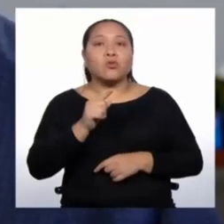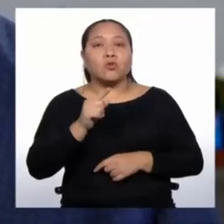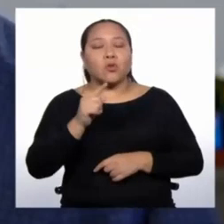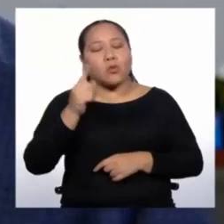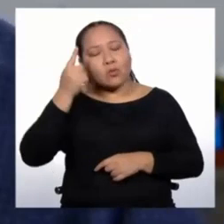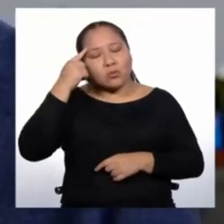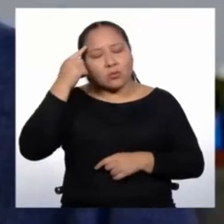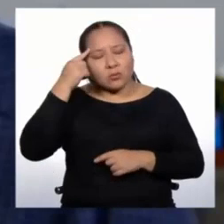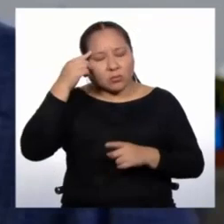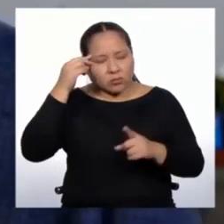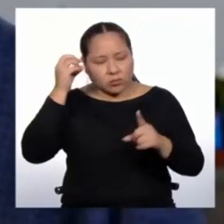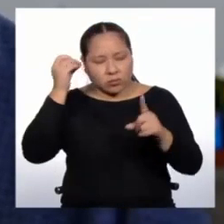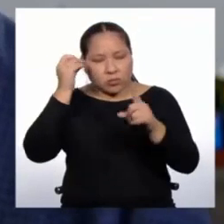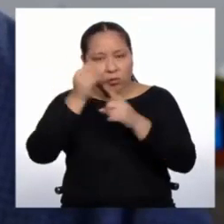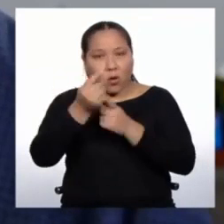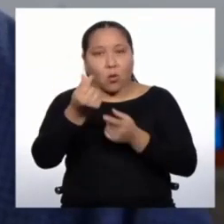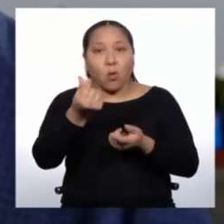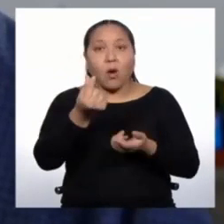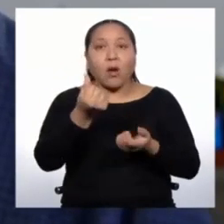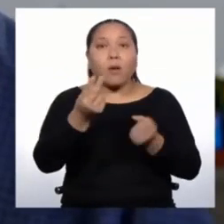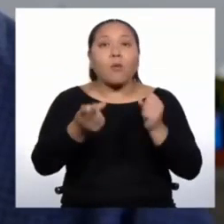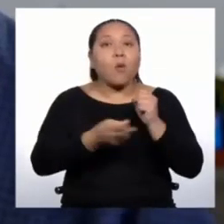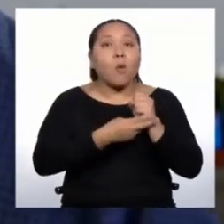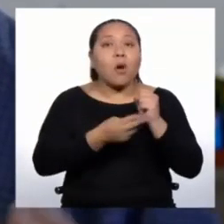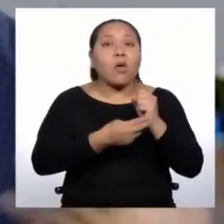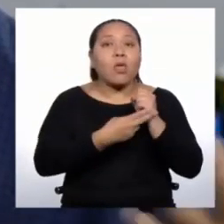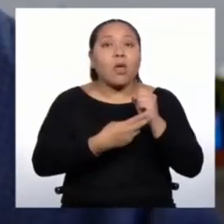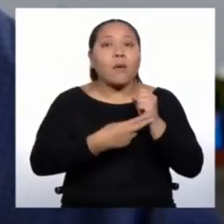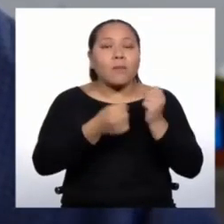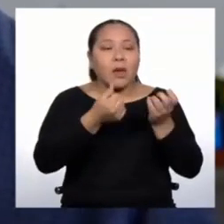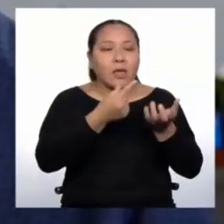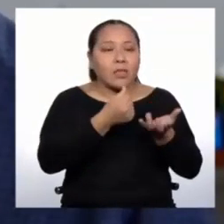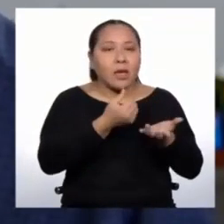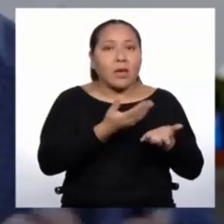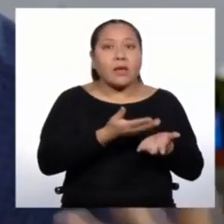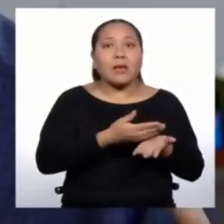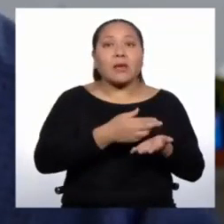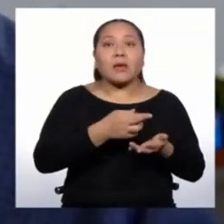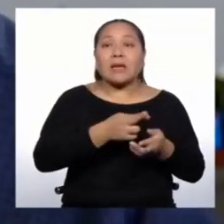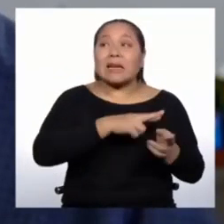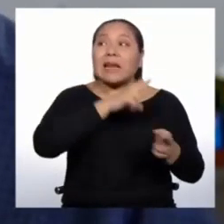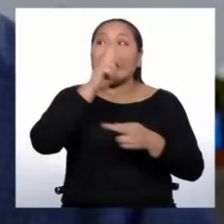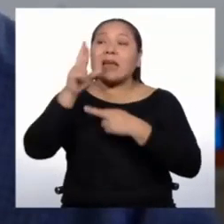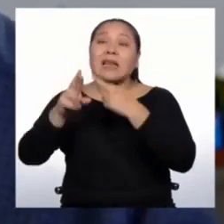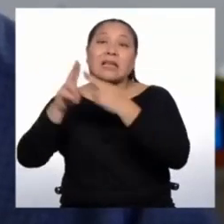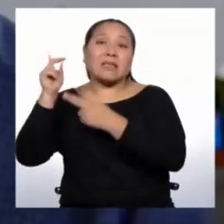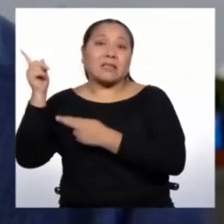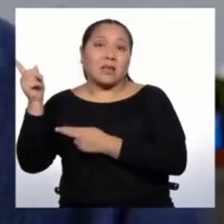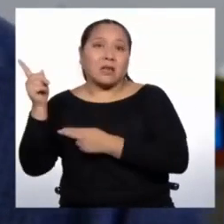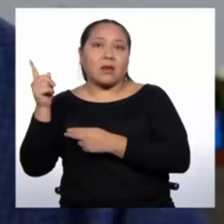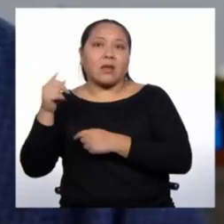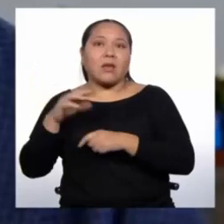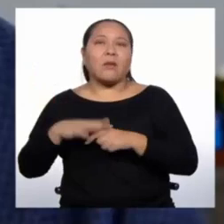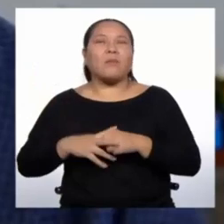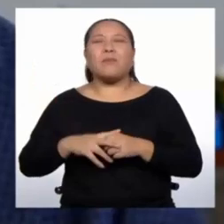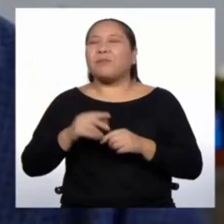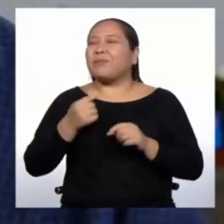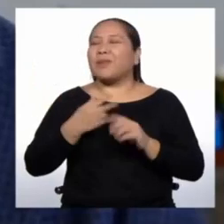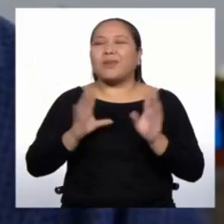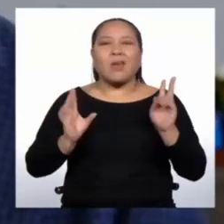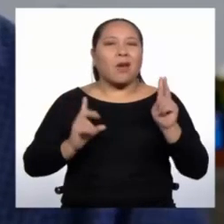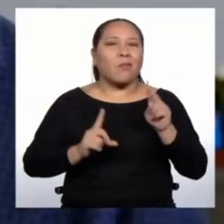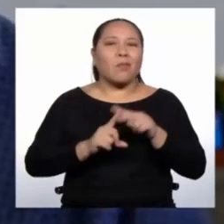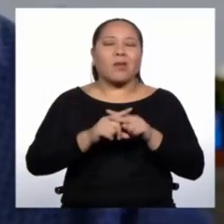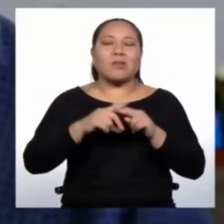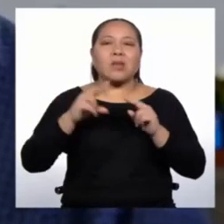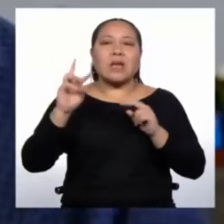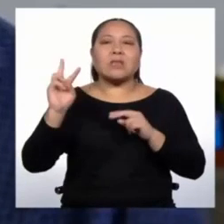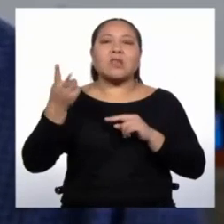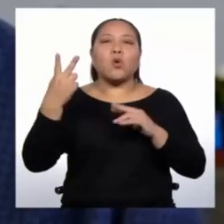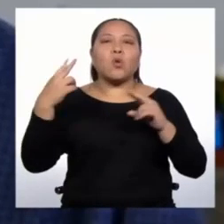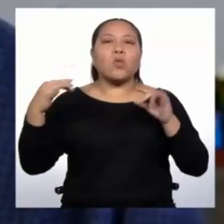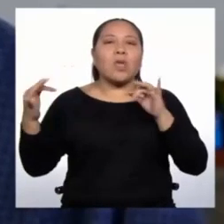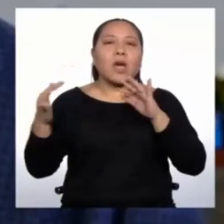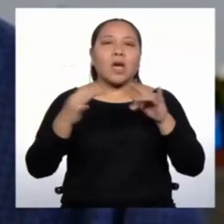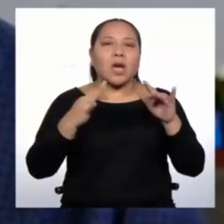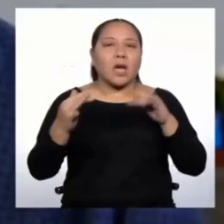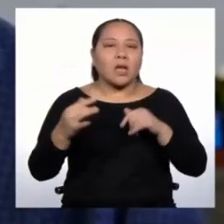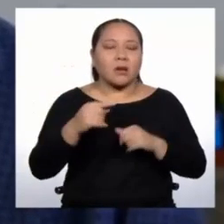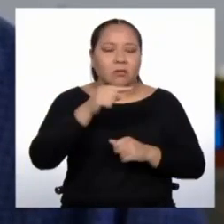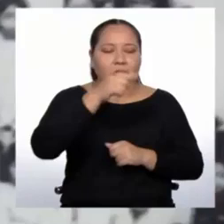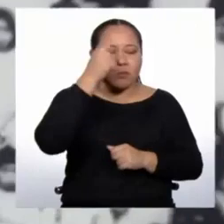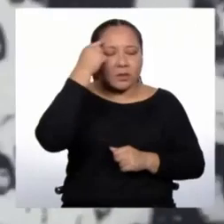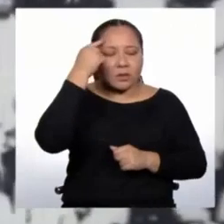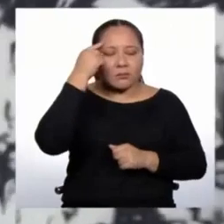para regresar a Japón. Pero bueno, vino la segunda guerra y una serie de sucesos que hicieron que ya se